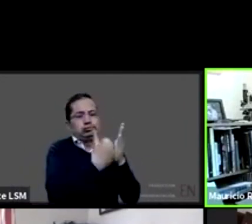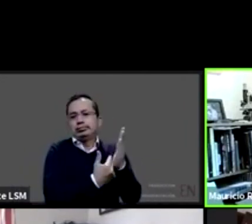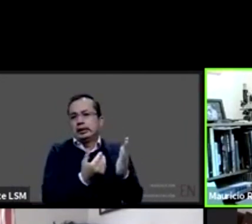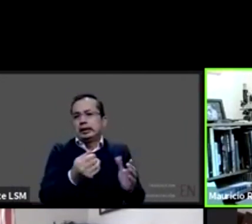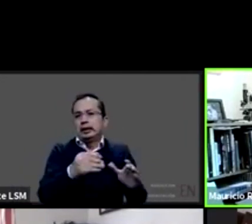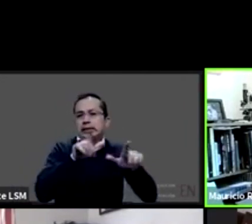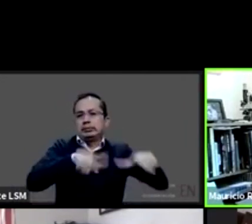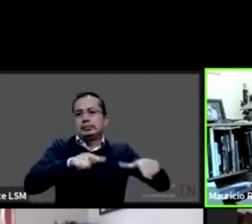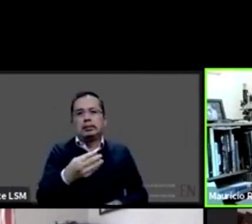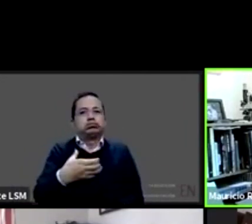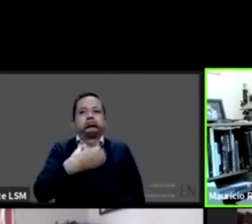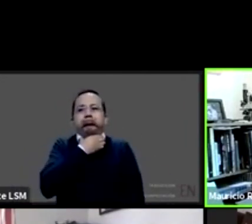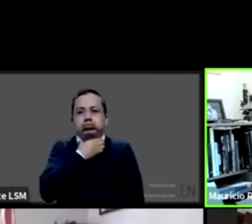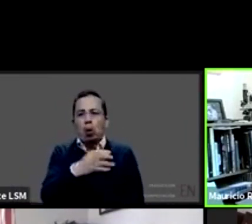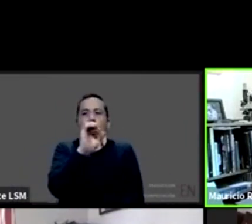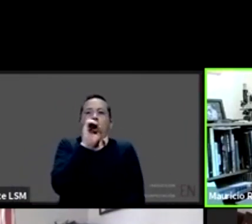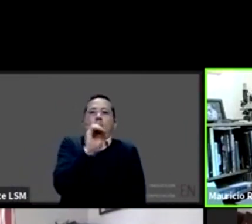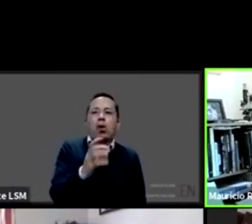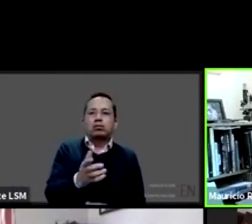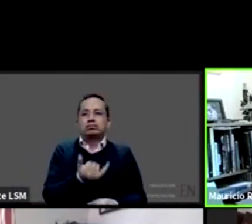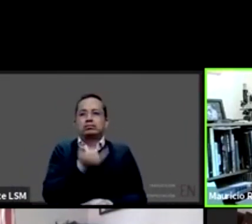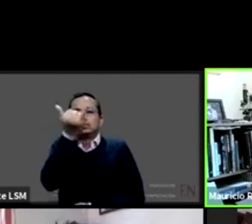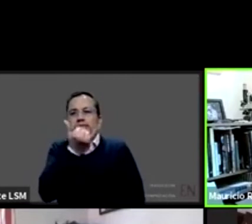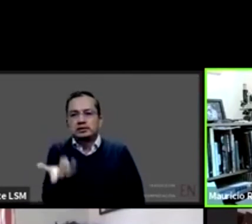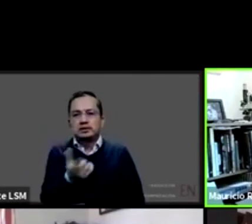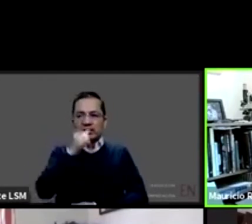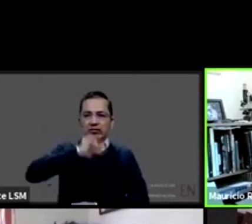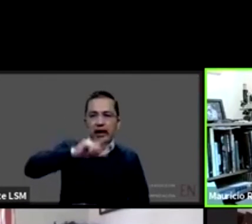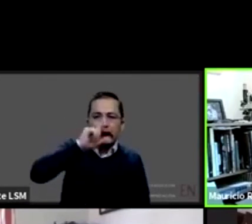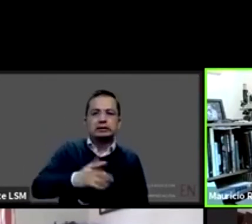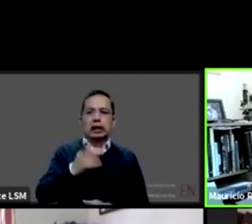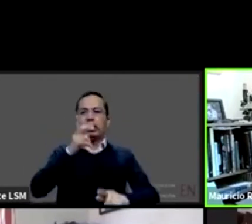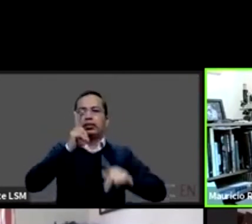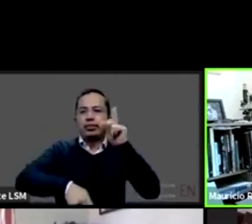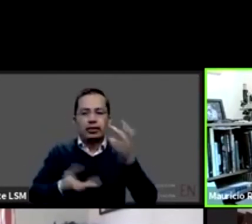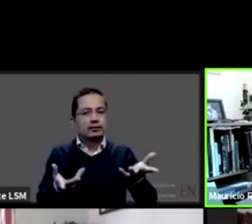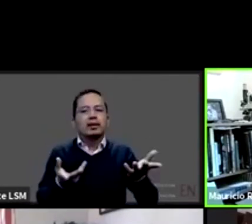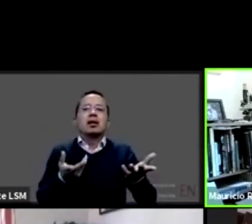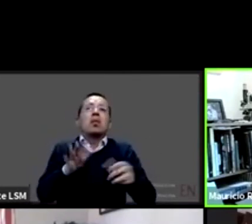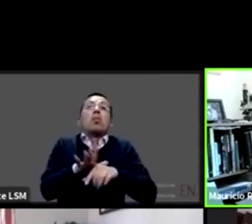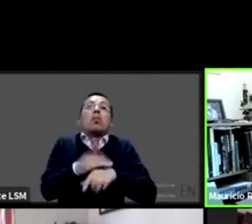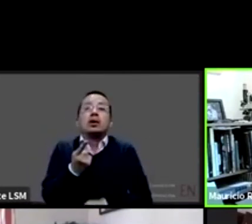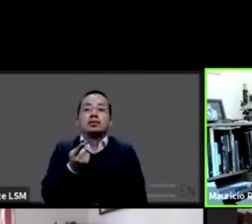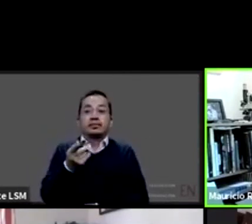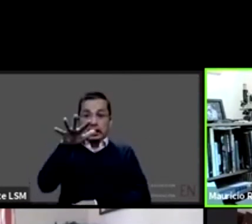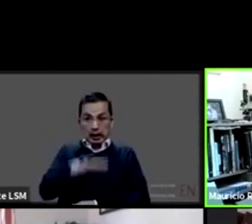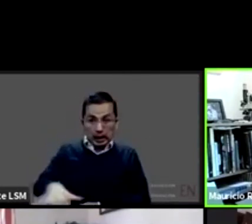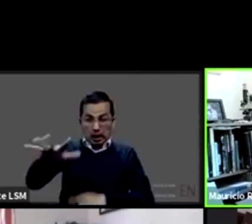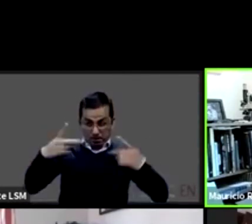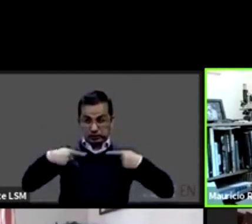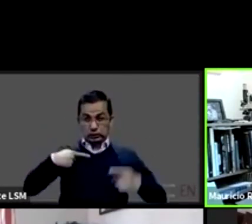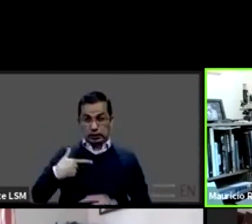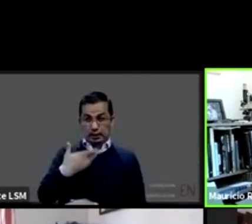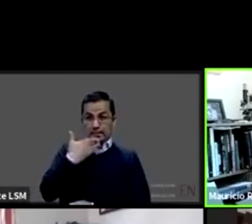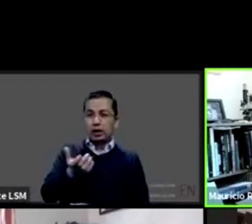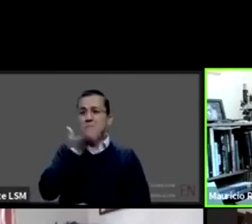equivocada, incompleta, pues digamos que no está la gente habituada a tomarlo. Este ejemplo